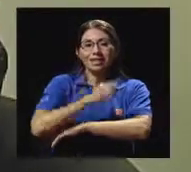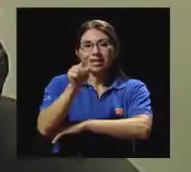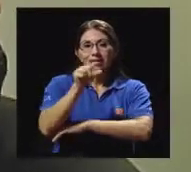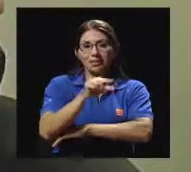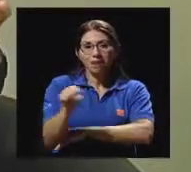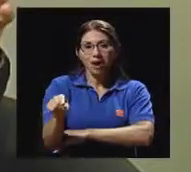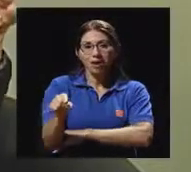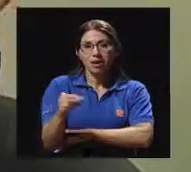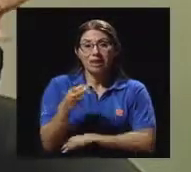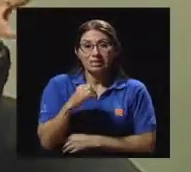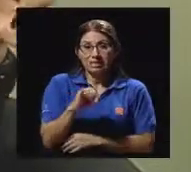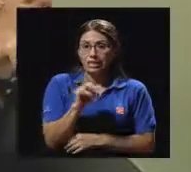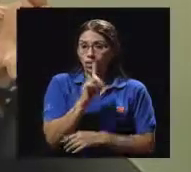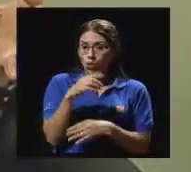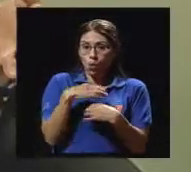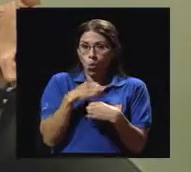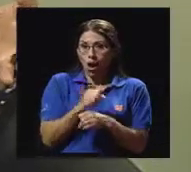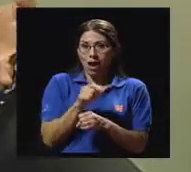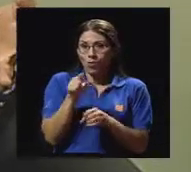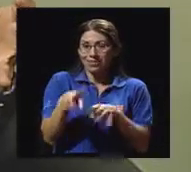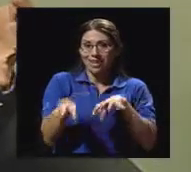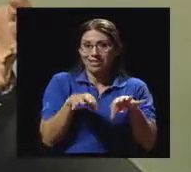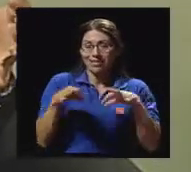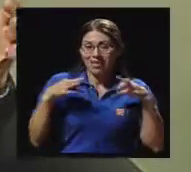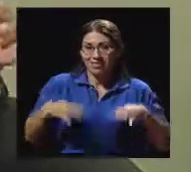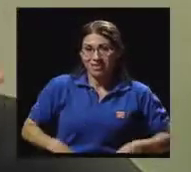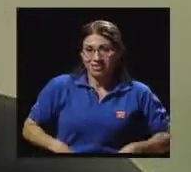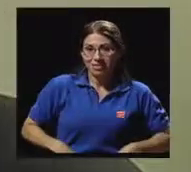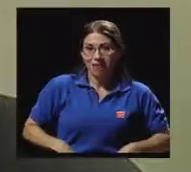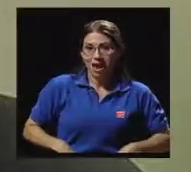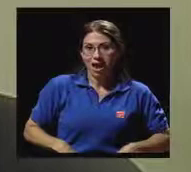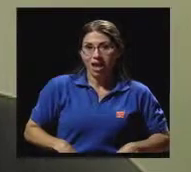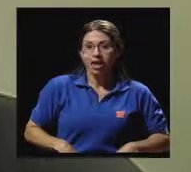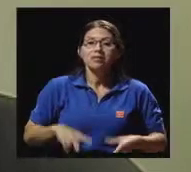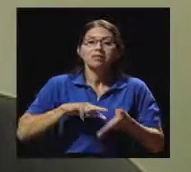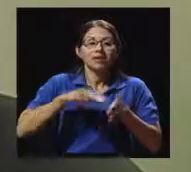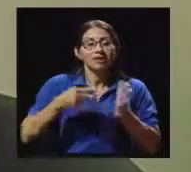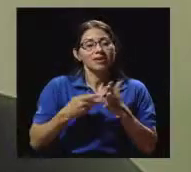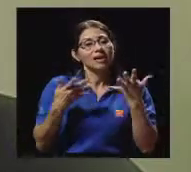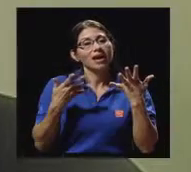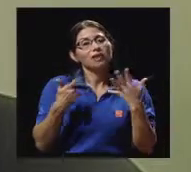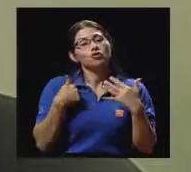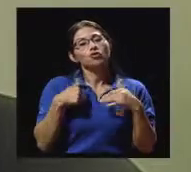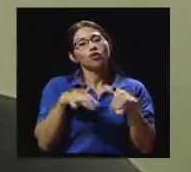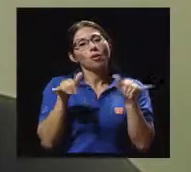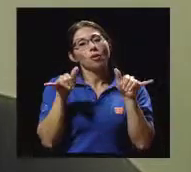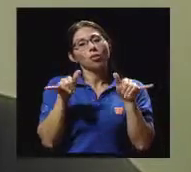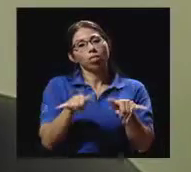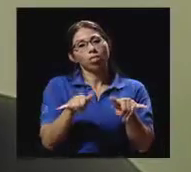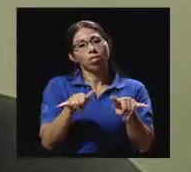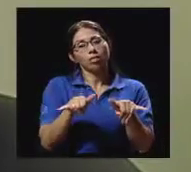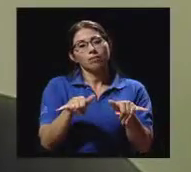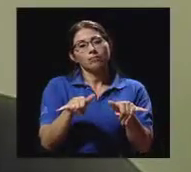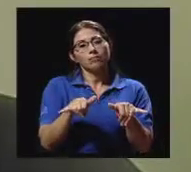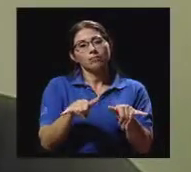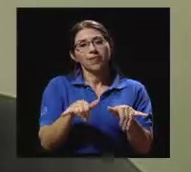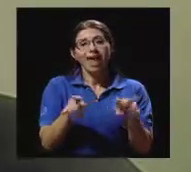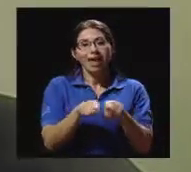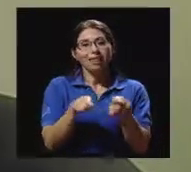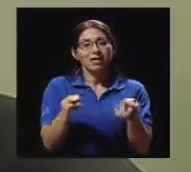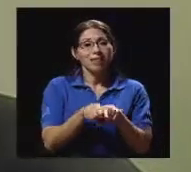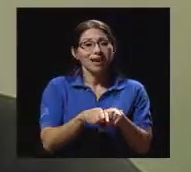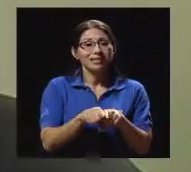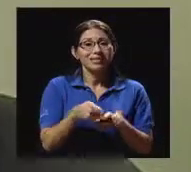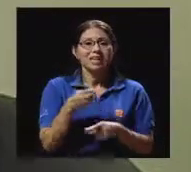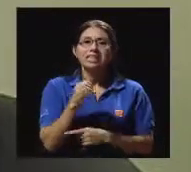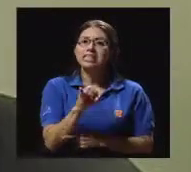ese tiempo actividad física, ya me estoy catalogando como sedentario. Además, si no tengo